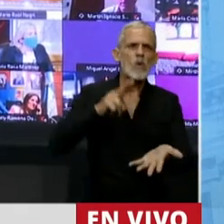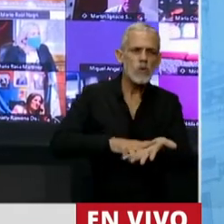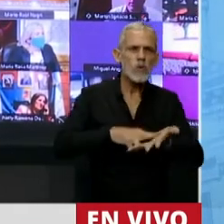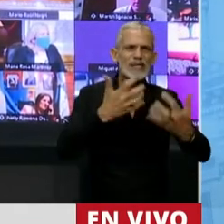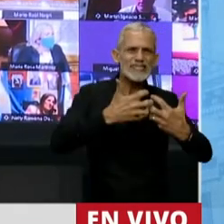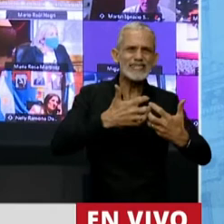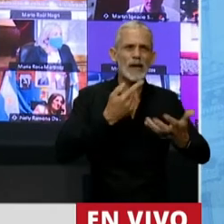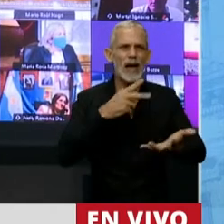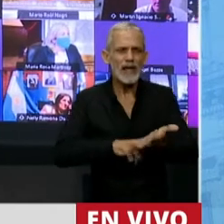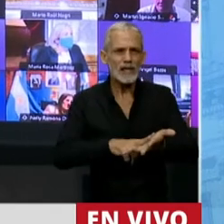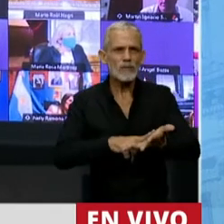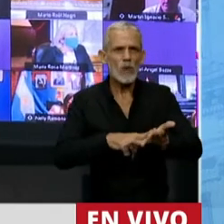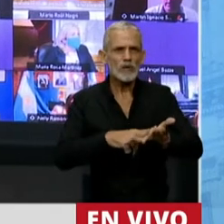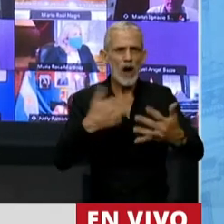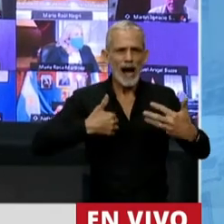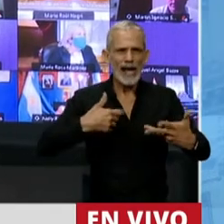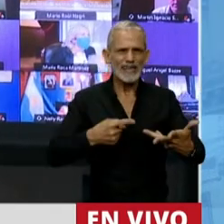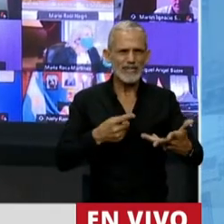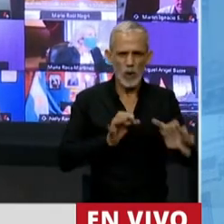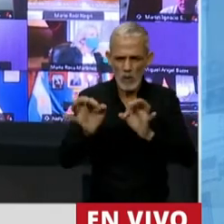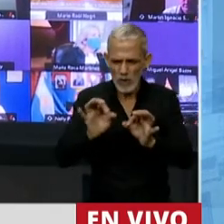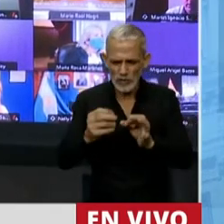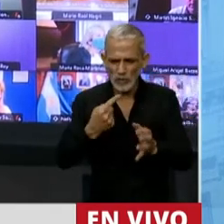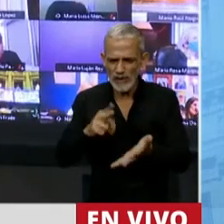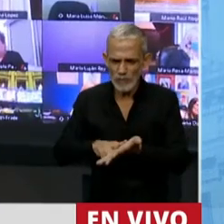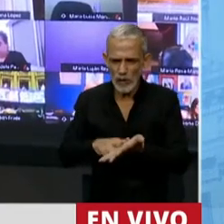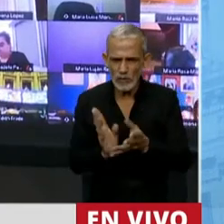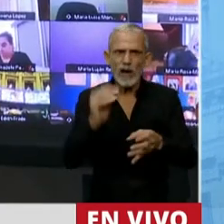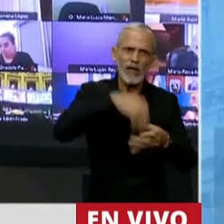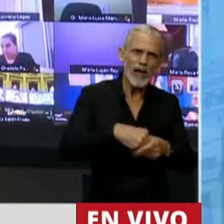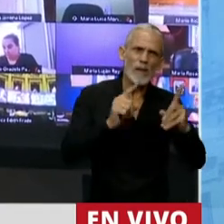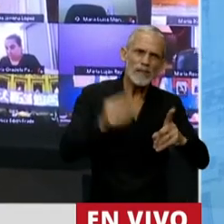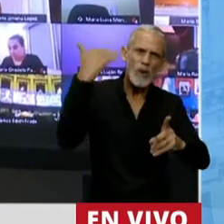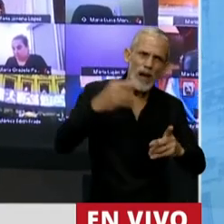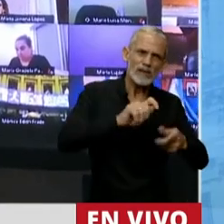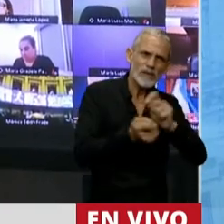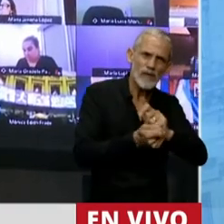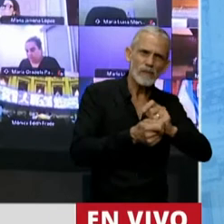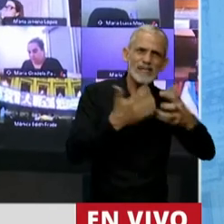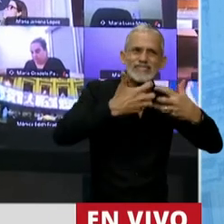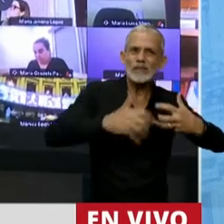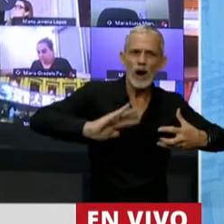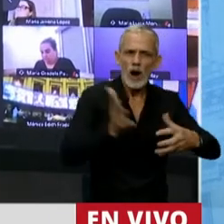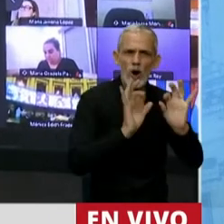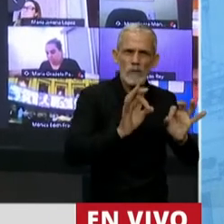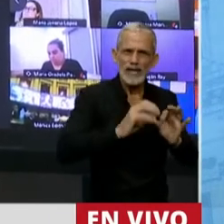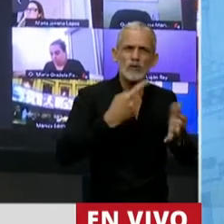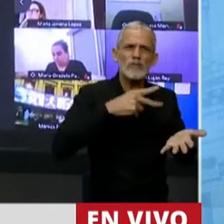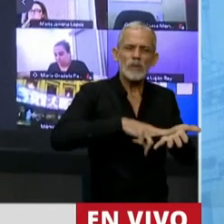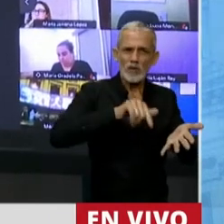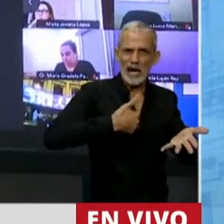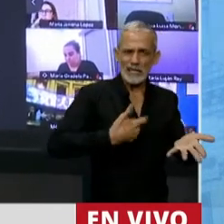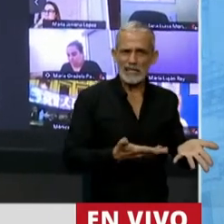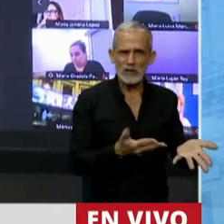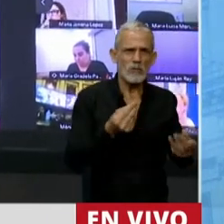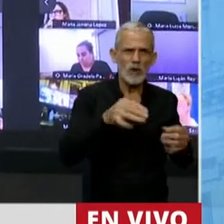este proyecto que tiene que ver con un impuesto no es parte de la reforma del sistema tributario argentino. Se